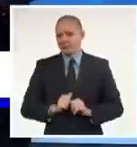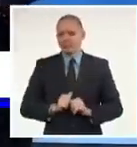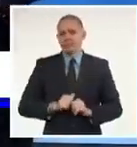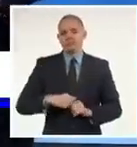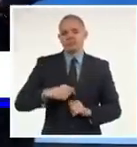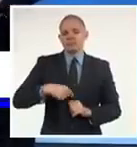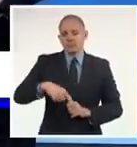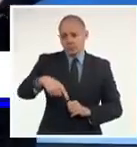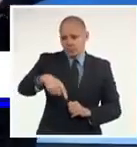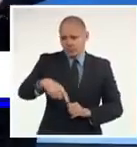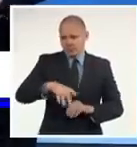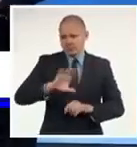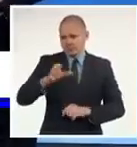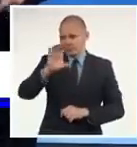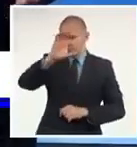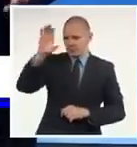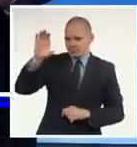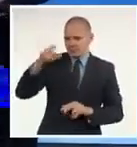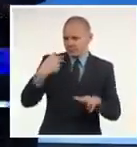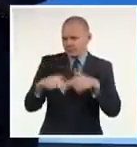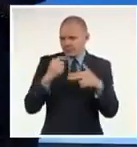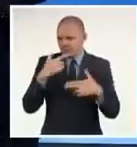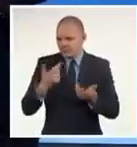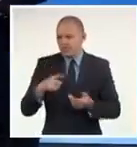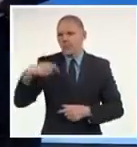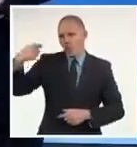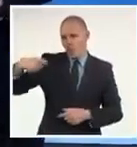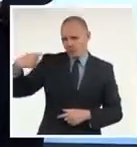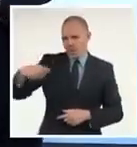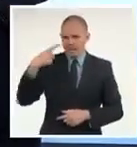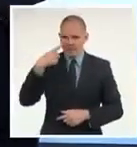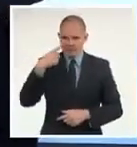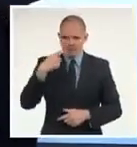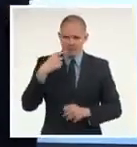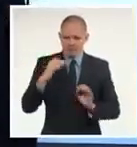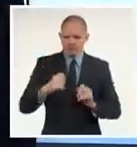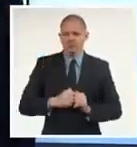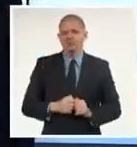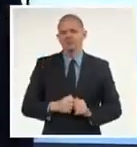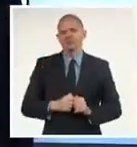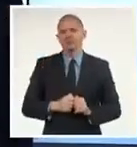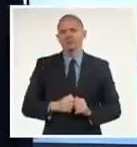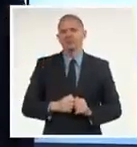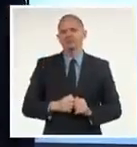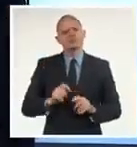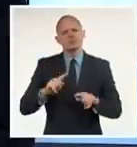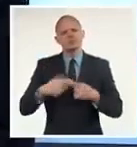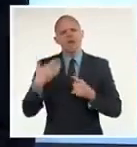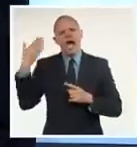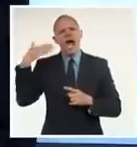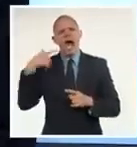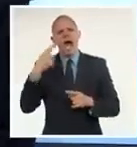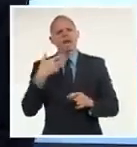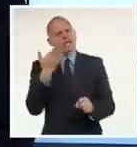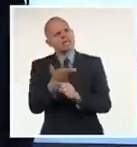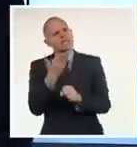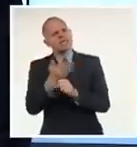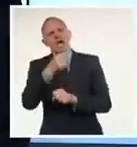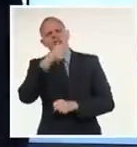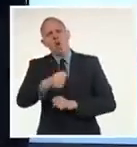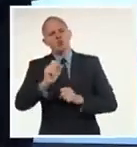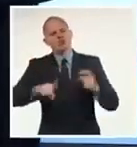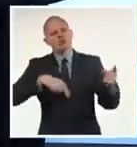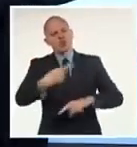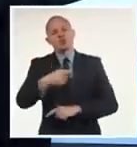días tendrá lugar una vista oral como parte de un proceso judicial a raíz de una demanda, una demanda interpuesta contra el Banco